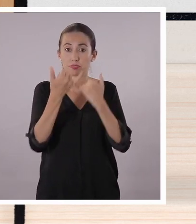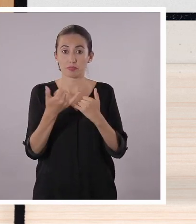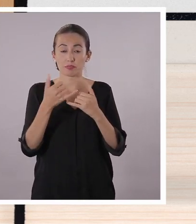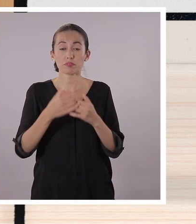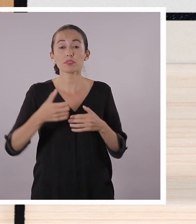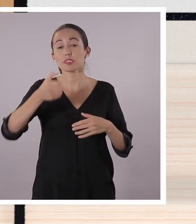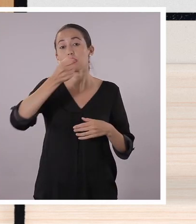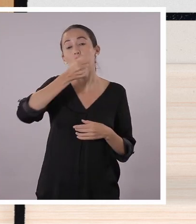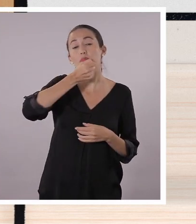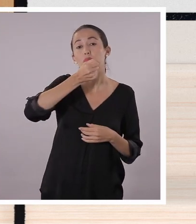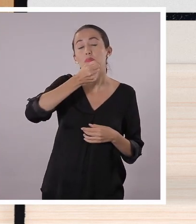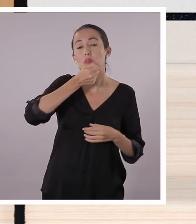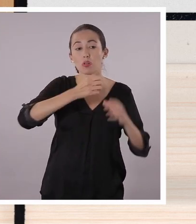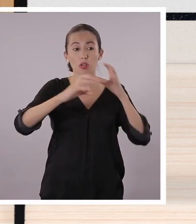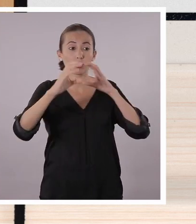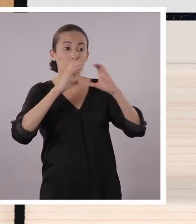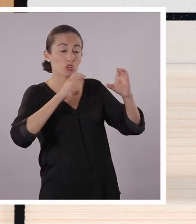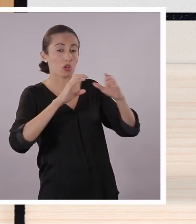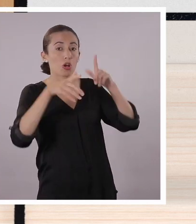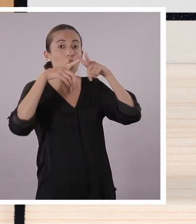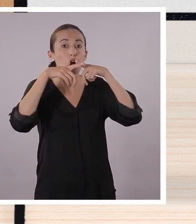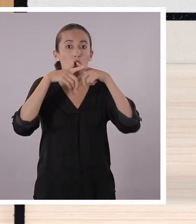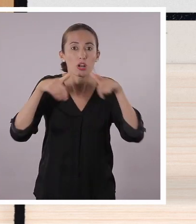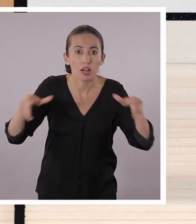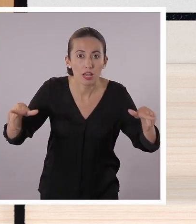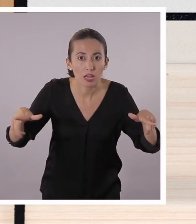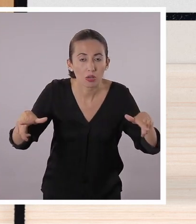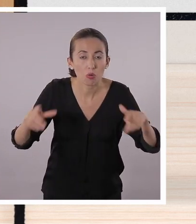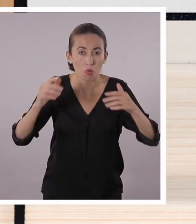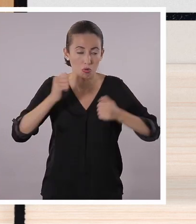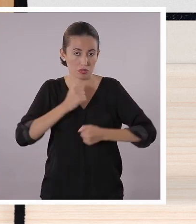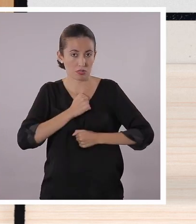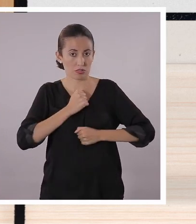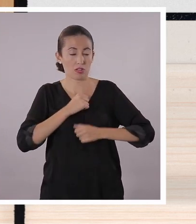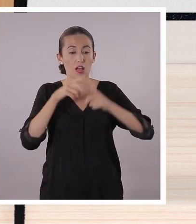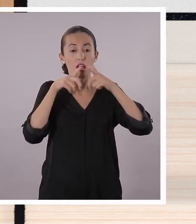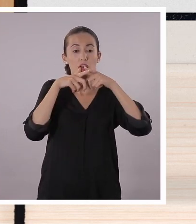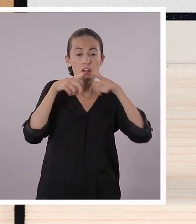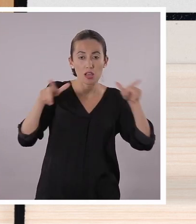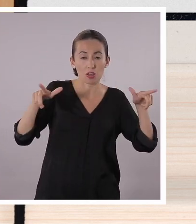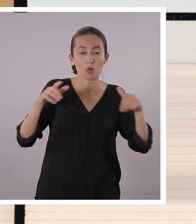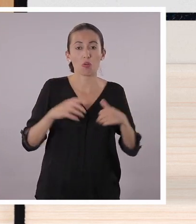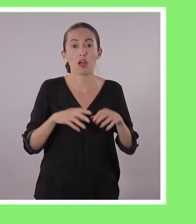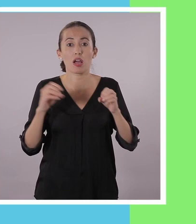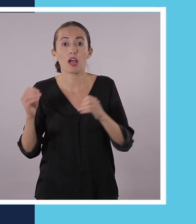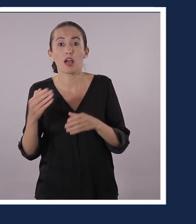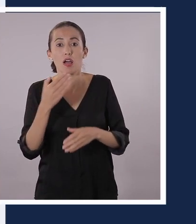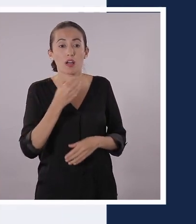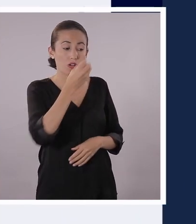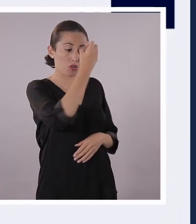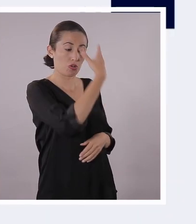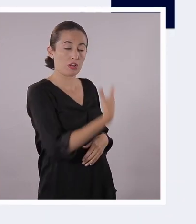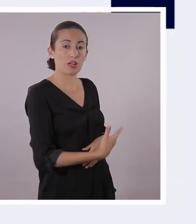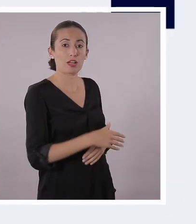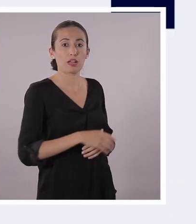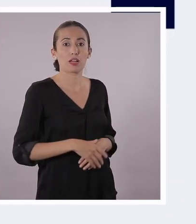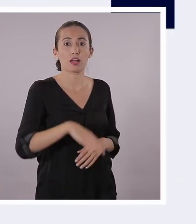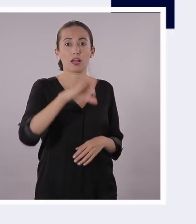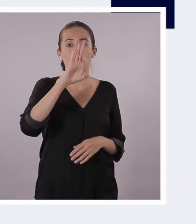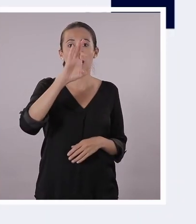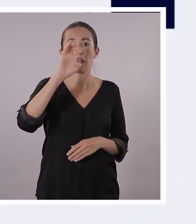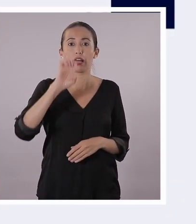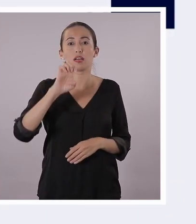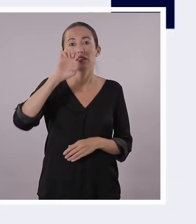Hoy en día tenemos medios de comunicación que usan un lenguaje más cercano a nuestro contexto. Citando un ejemplo, tenemos El